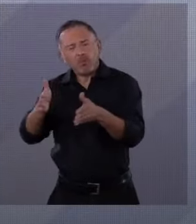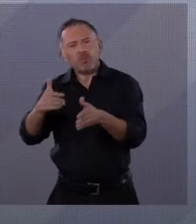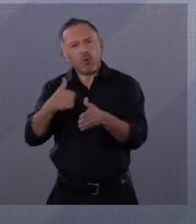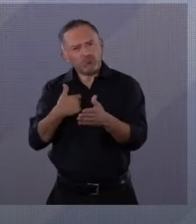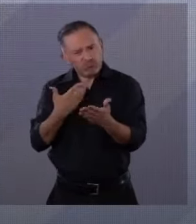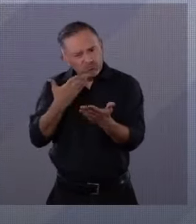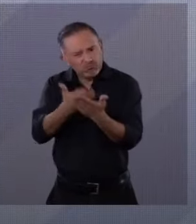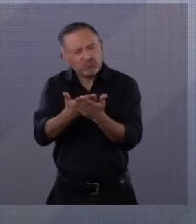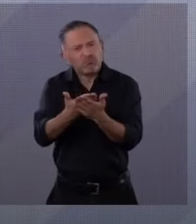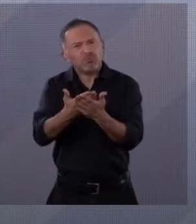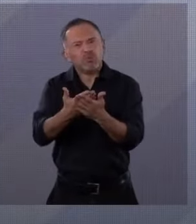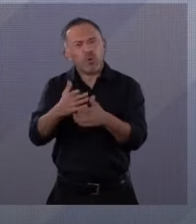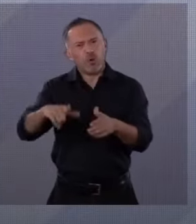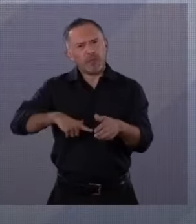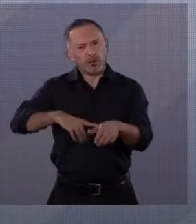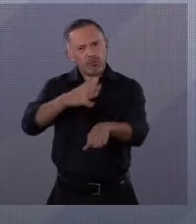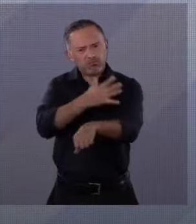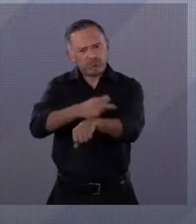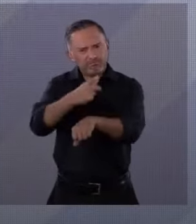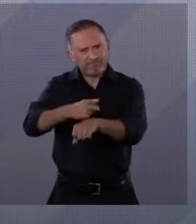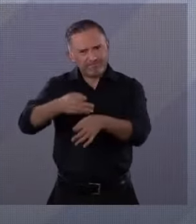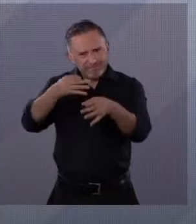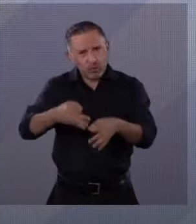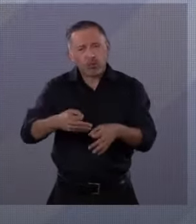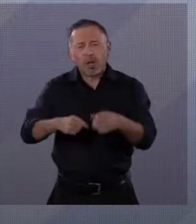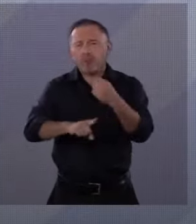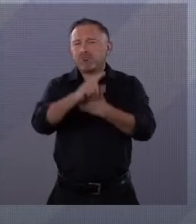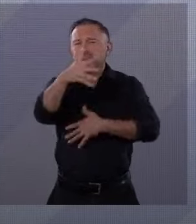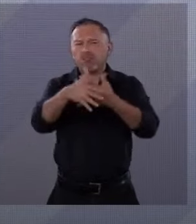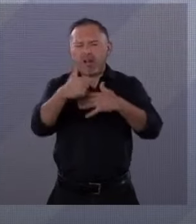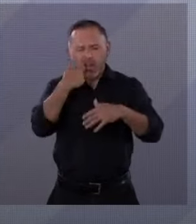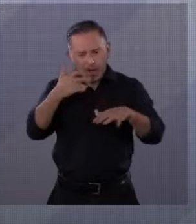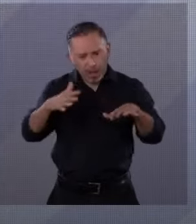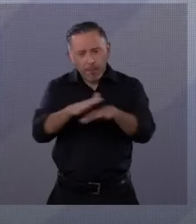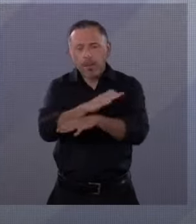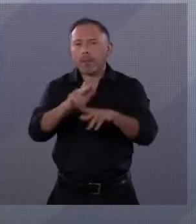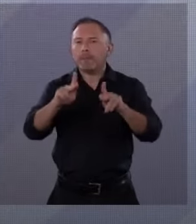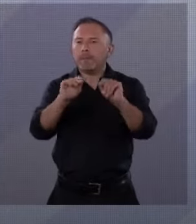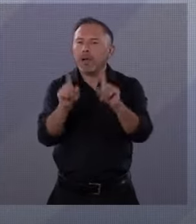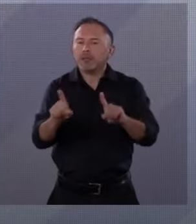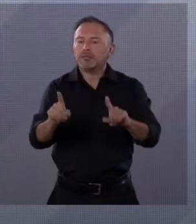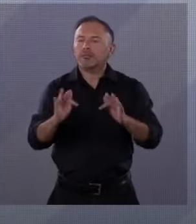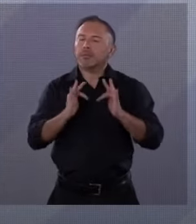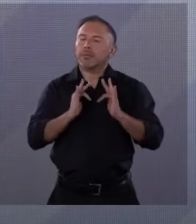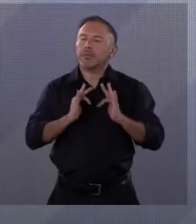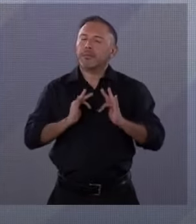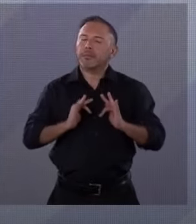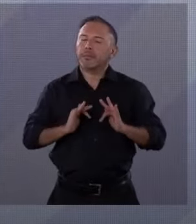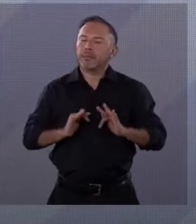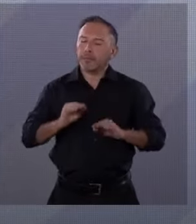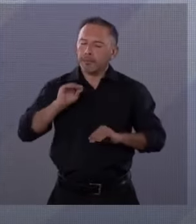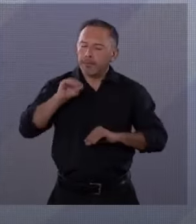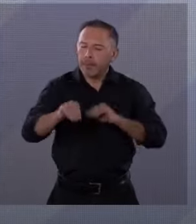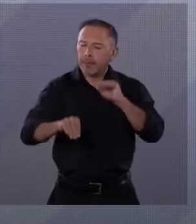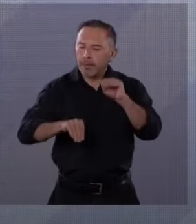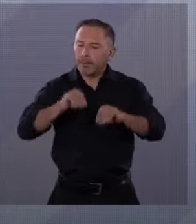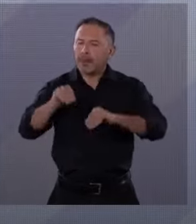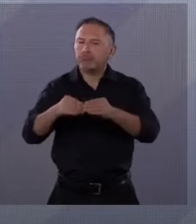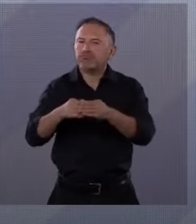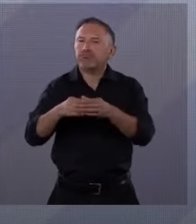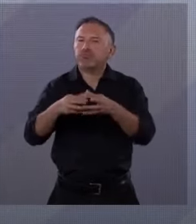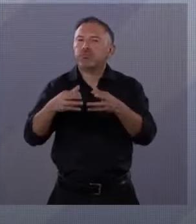Que trabajemos en recuperar la paz y la tranquilidad. Pero sobre todo, que recuperemos la